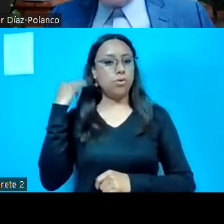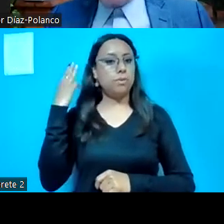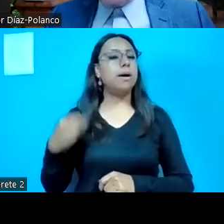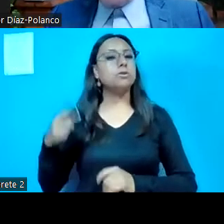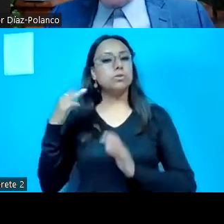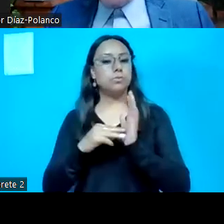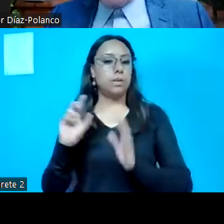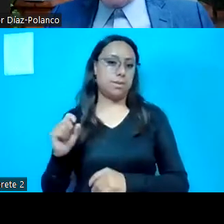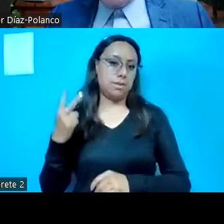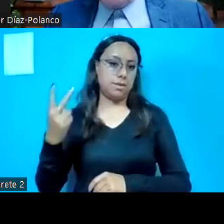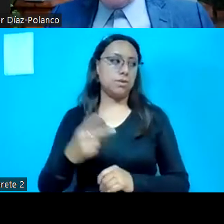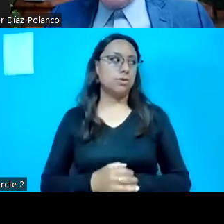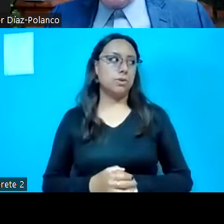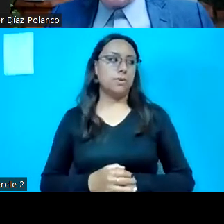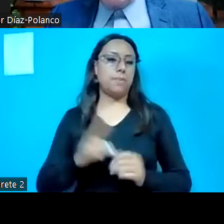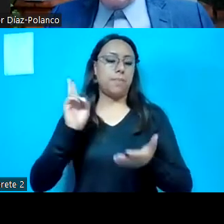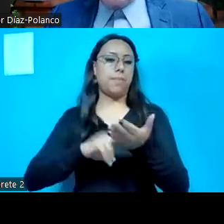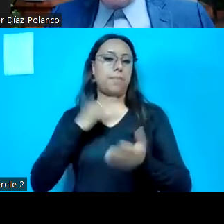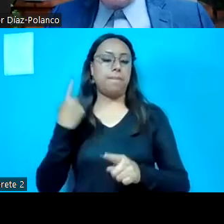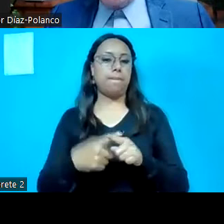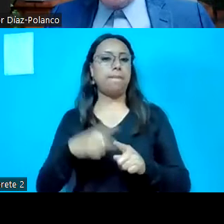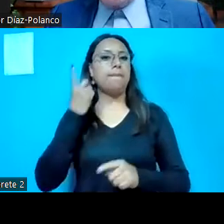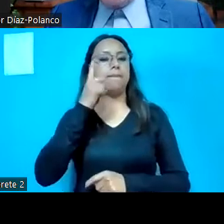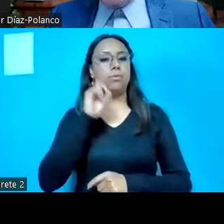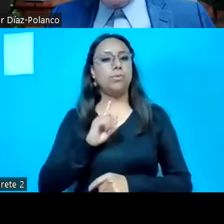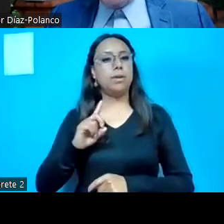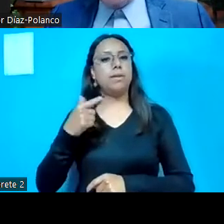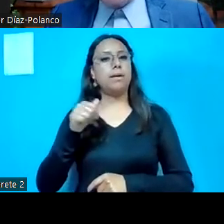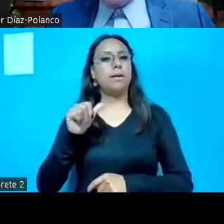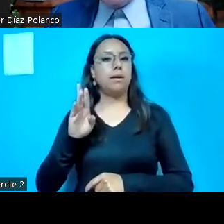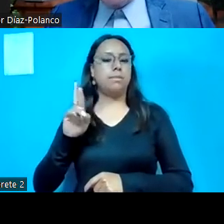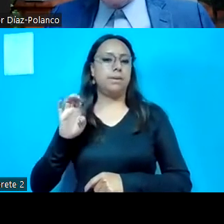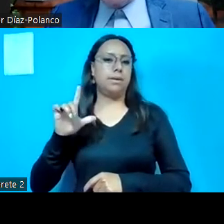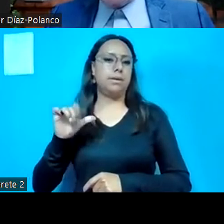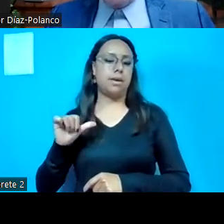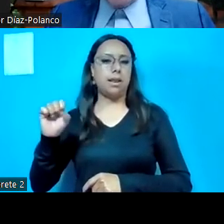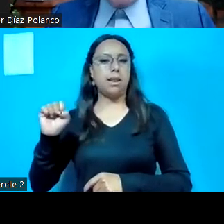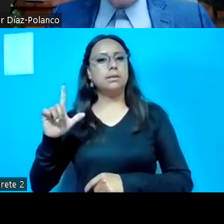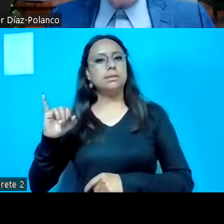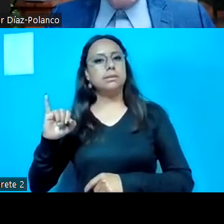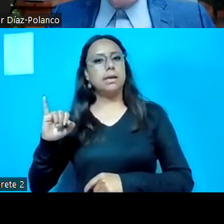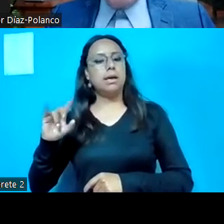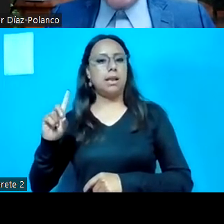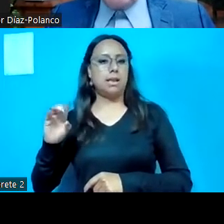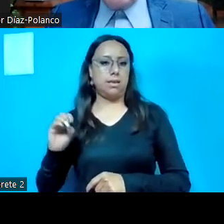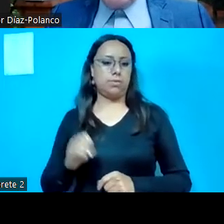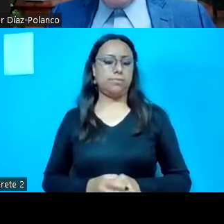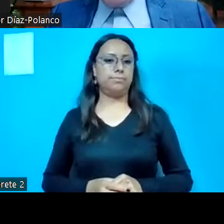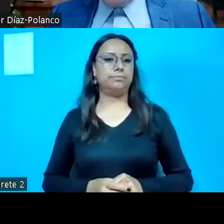suscrita por la diputada María Gabriela Salido Magos, integrante del grupo parlamentario de Partido Acción Nacional.